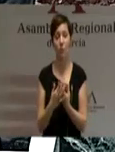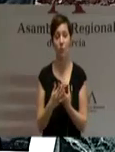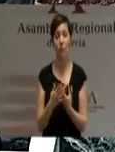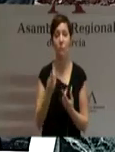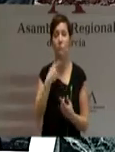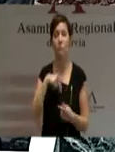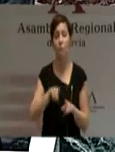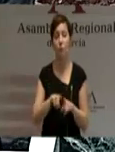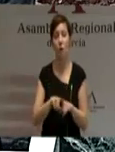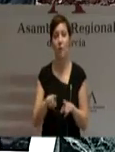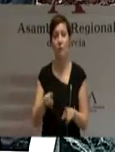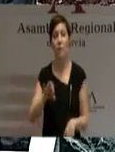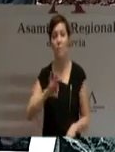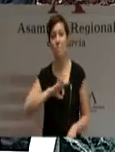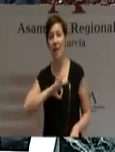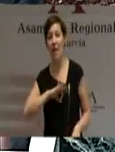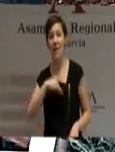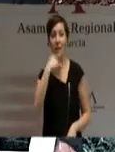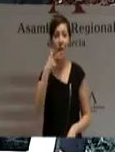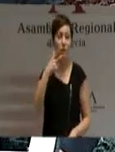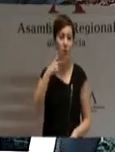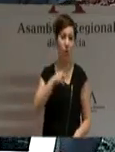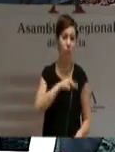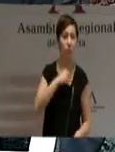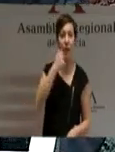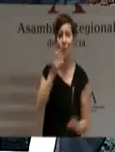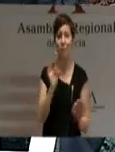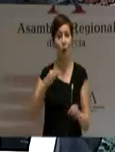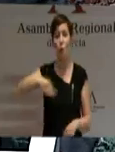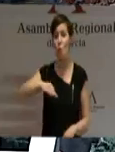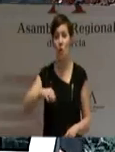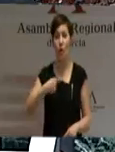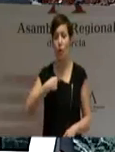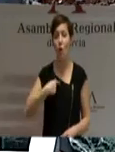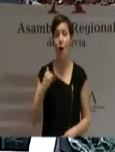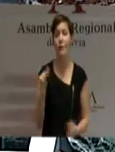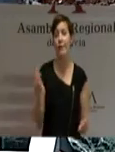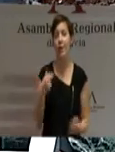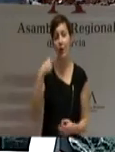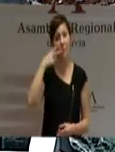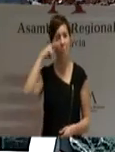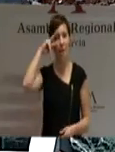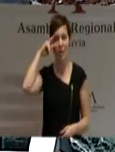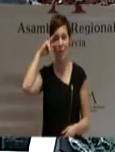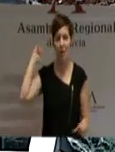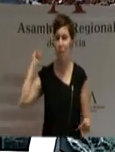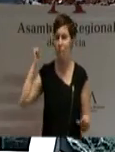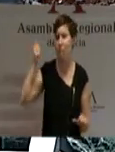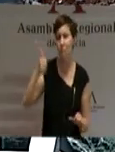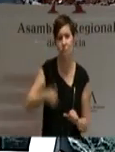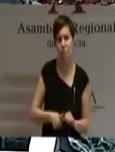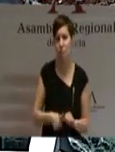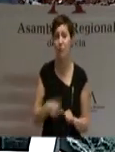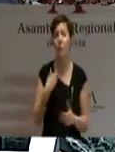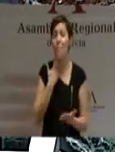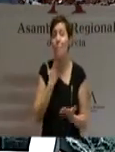luzco otras medallas que las canas acumuladas durante ese tiempo de experiencias compartidas con cuantos acabo de mencionar, les